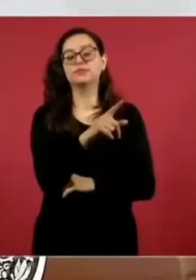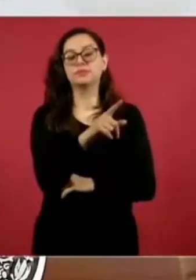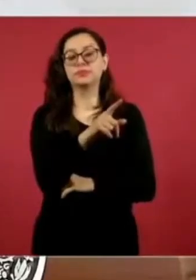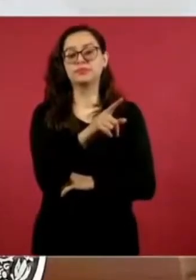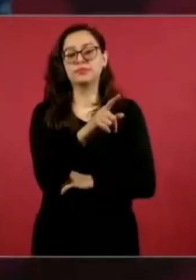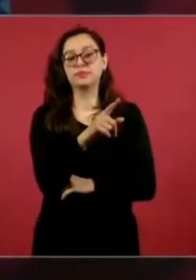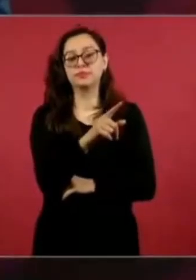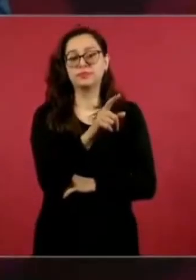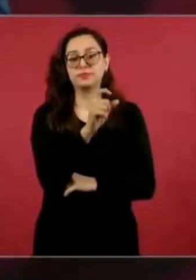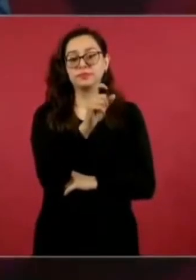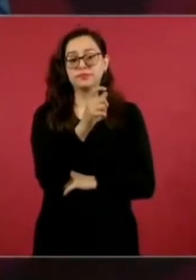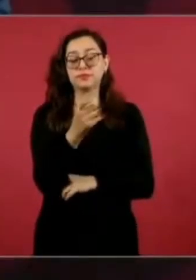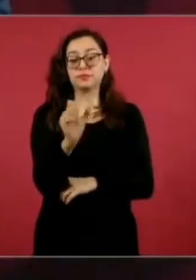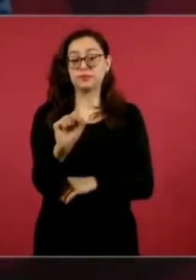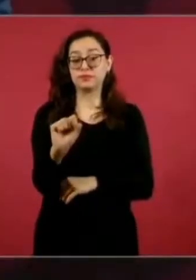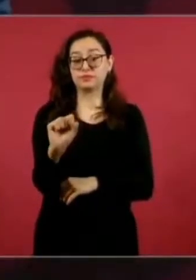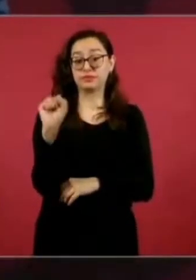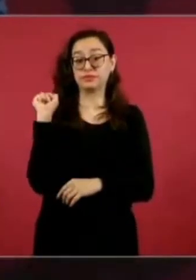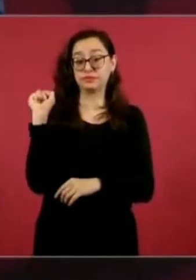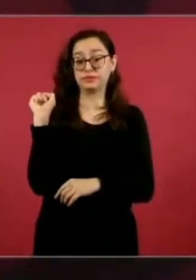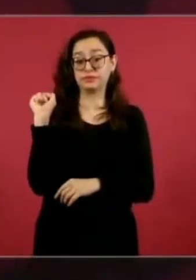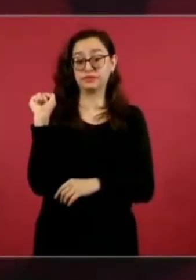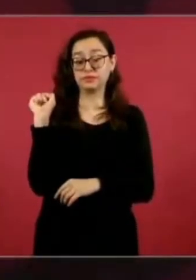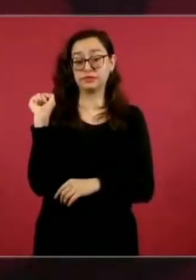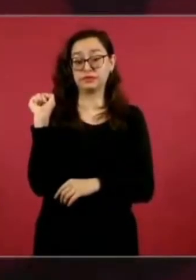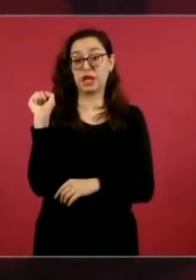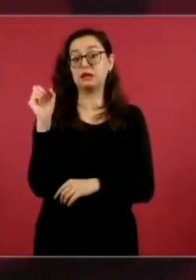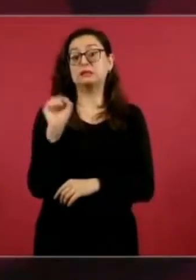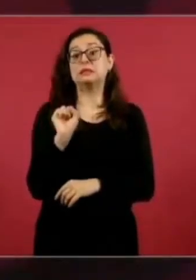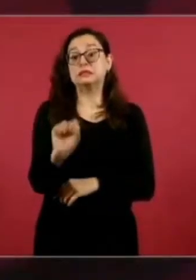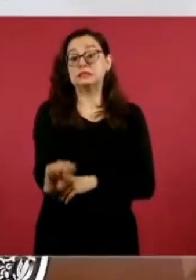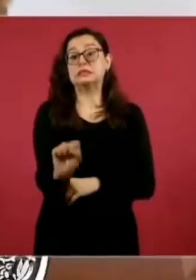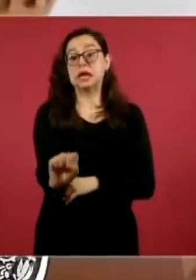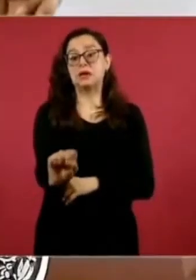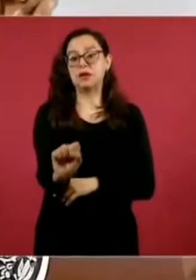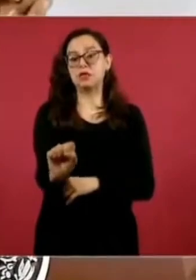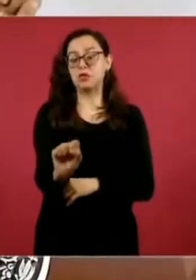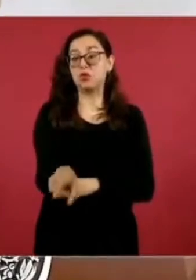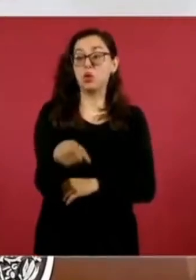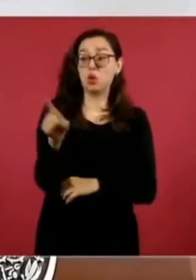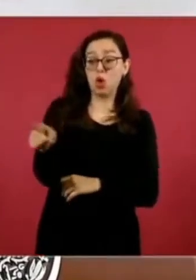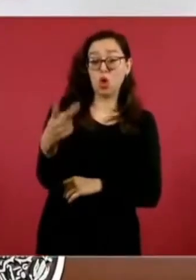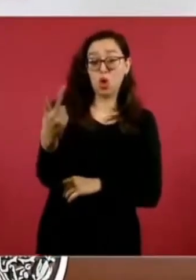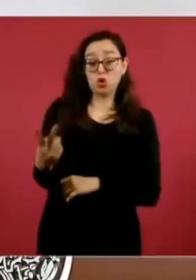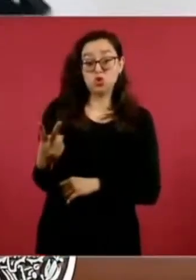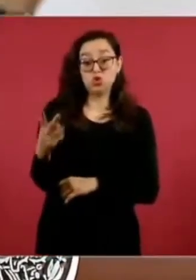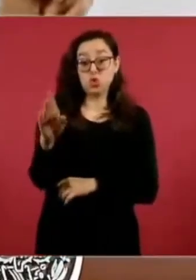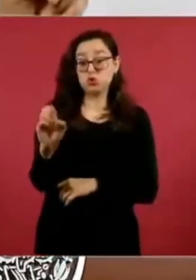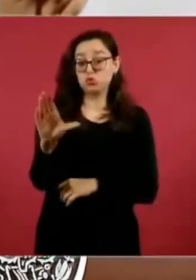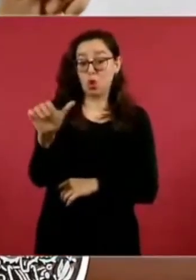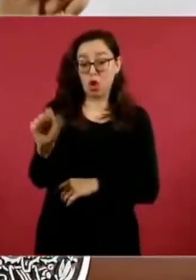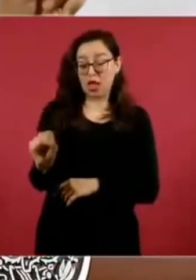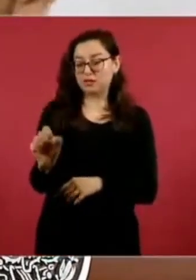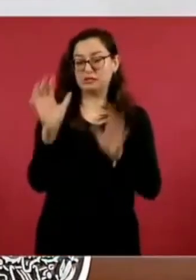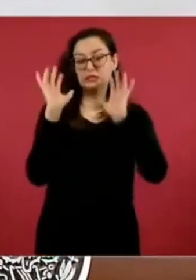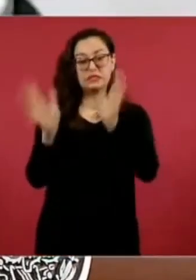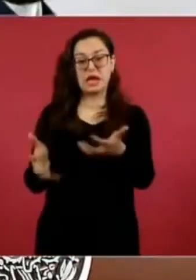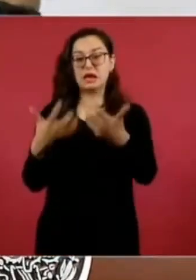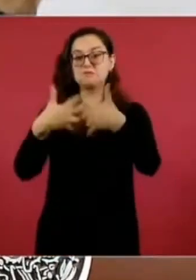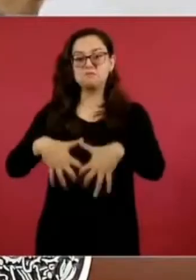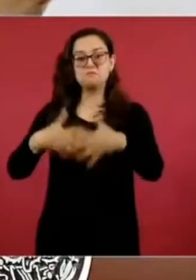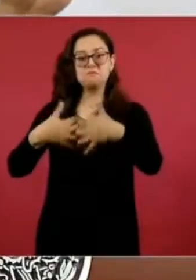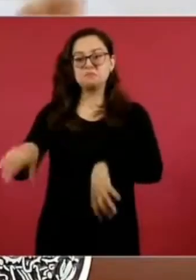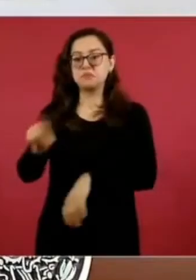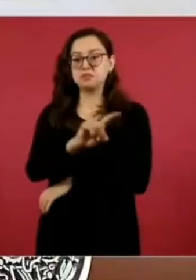el sábado ya empieza a producir completo toda la